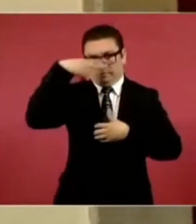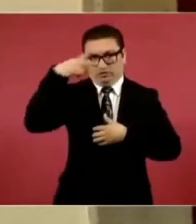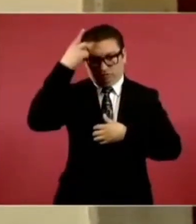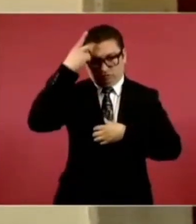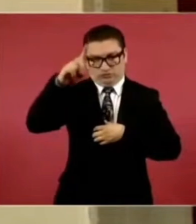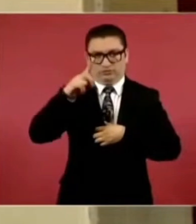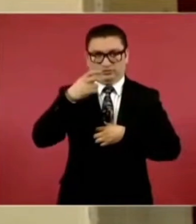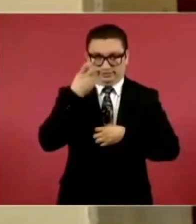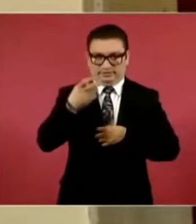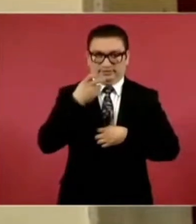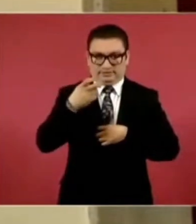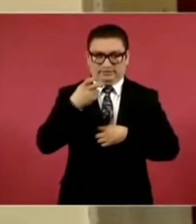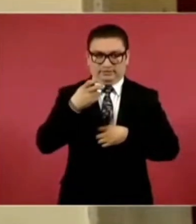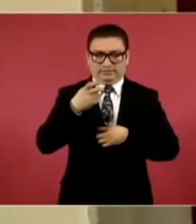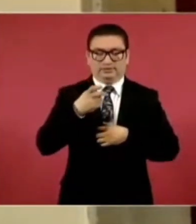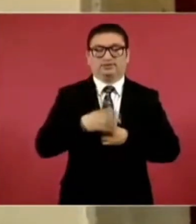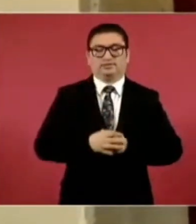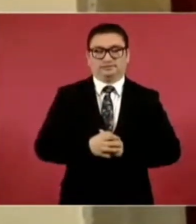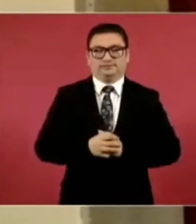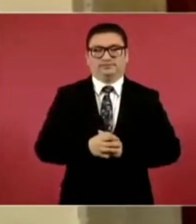es de la nación el DIRPARC